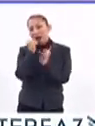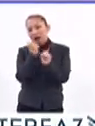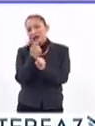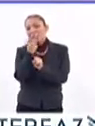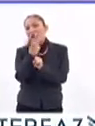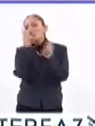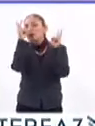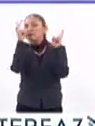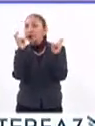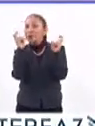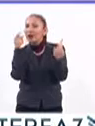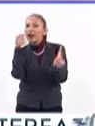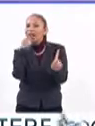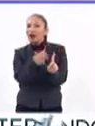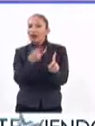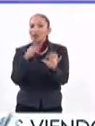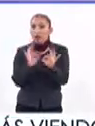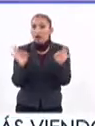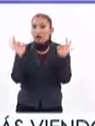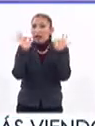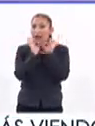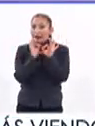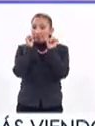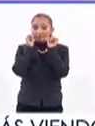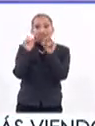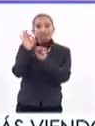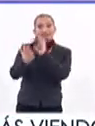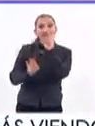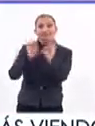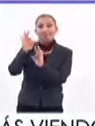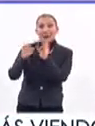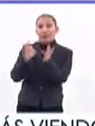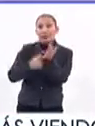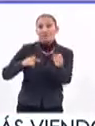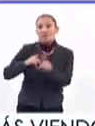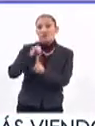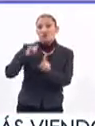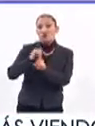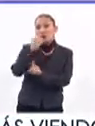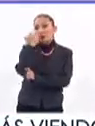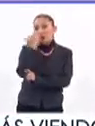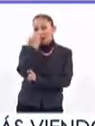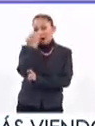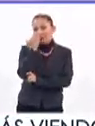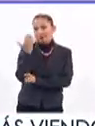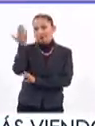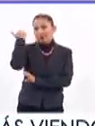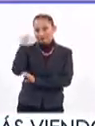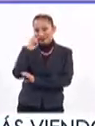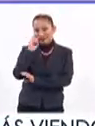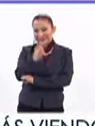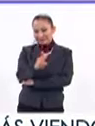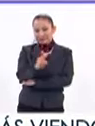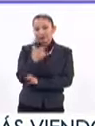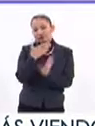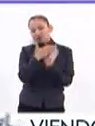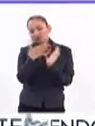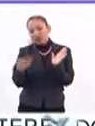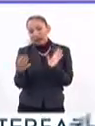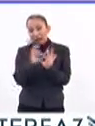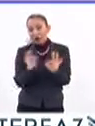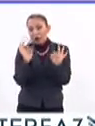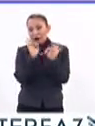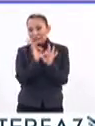años, hablando precisamente de la importancia de atender el bullying en las escuelas. Veíamos antes del anuncio, pues este